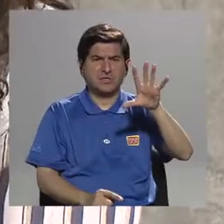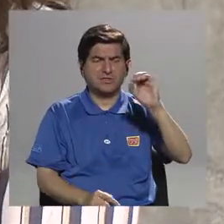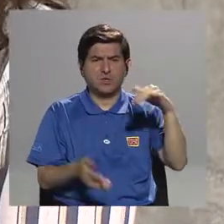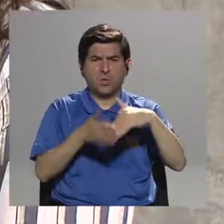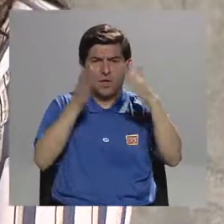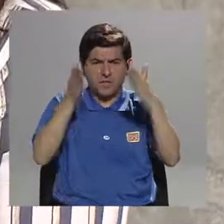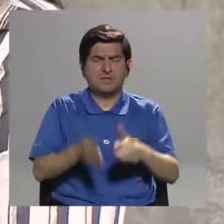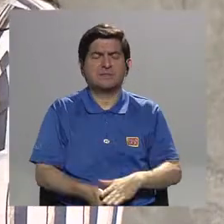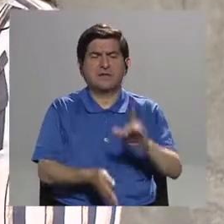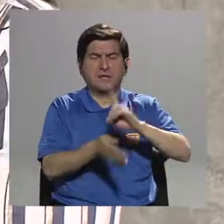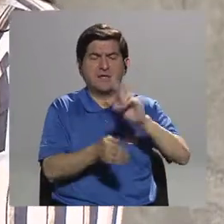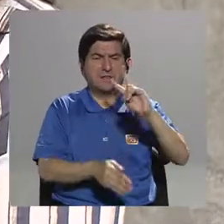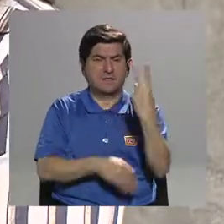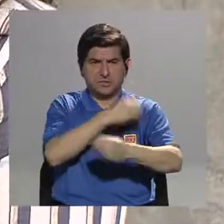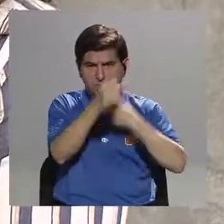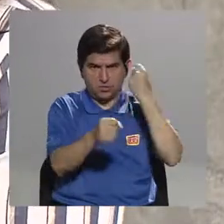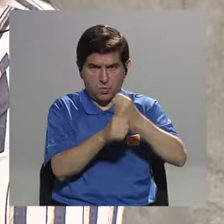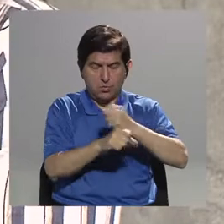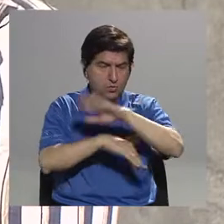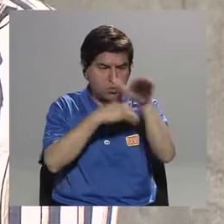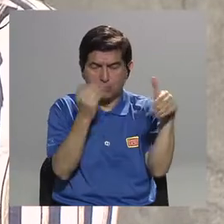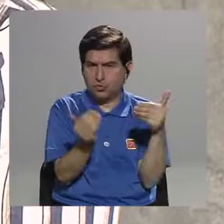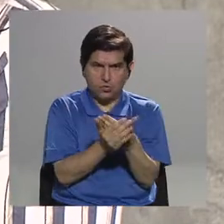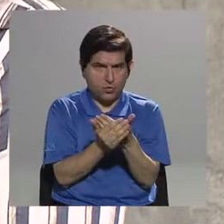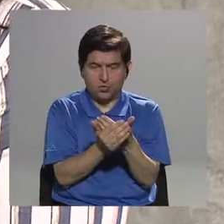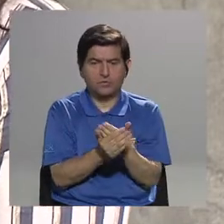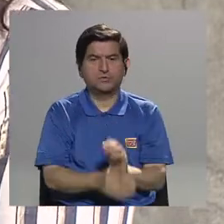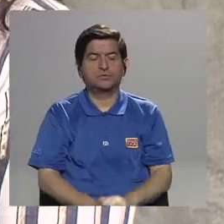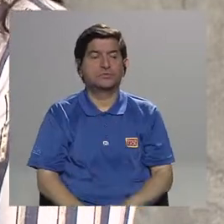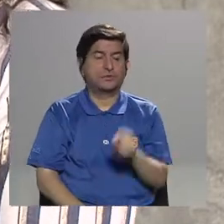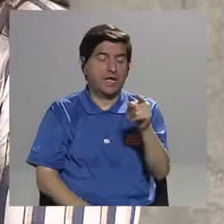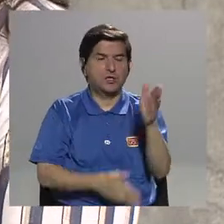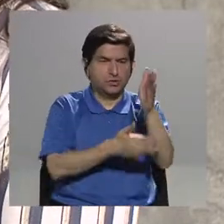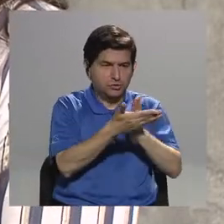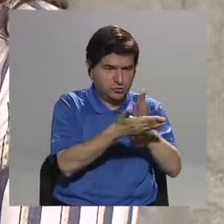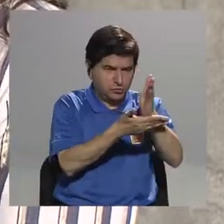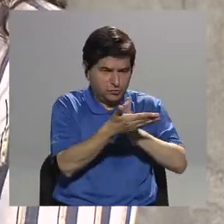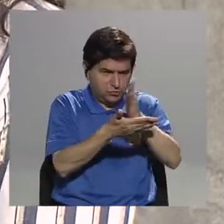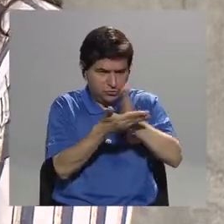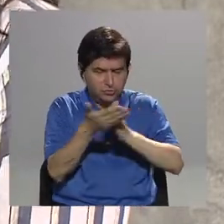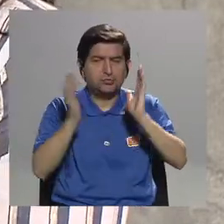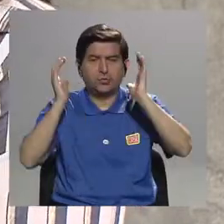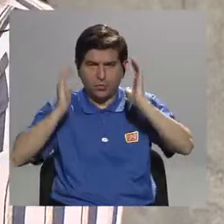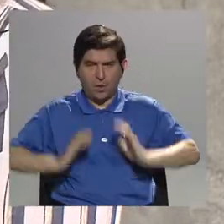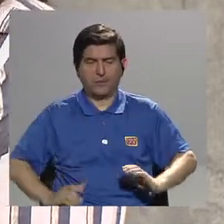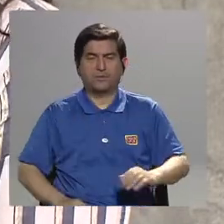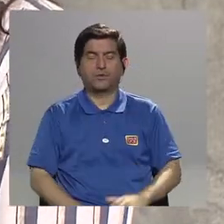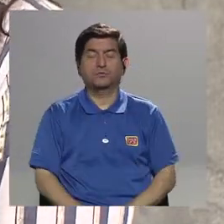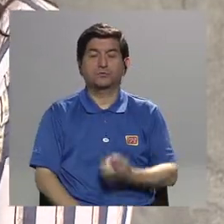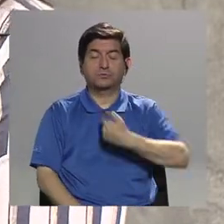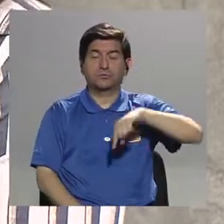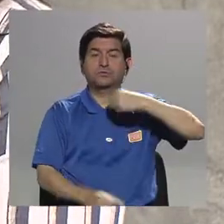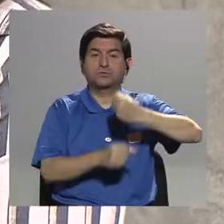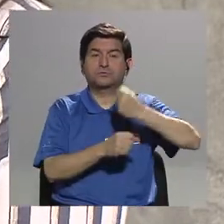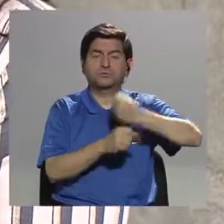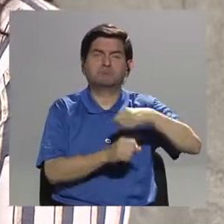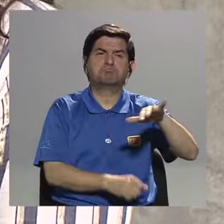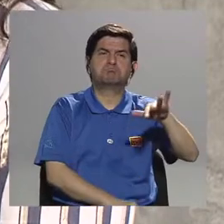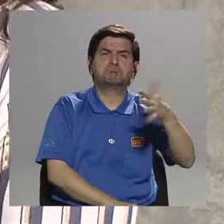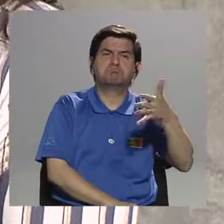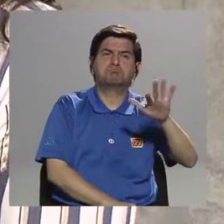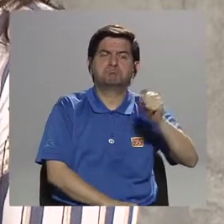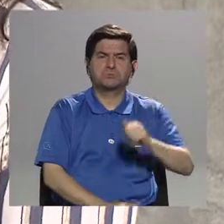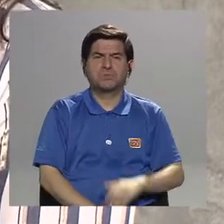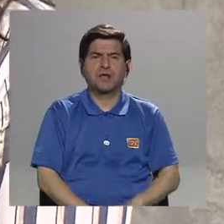todos ellos van a hacer la disección de los cuerpos. Nosotros trabajamos aproximadamente 10 estudiantes